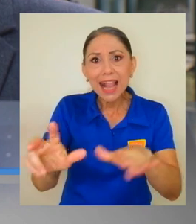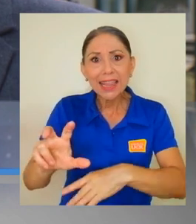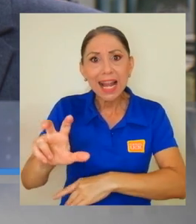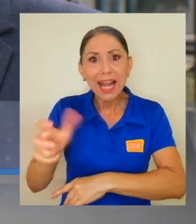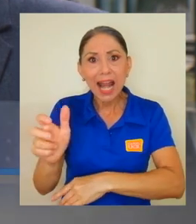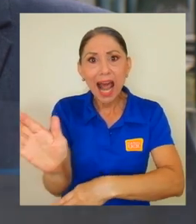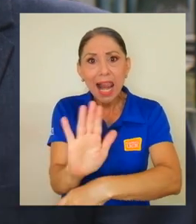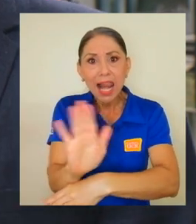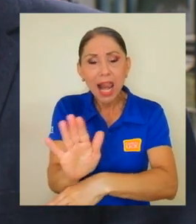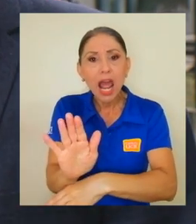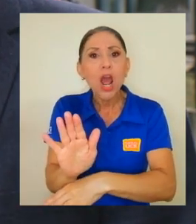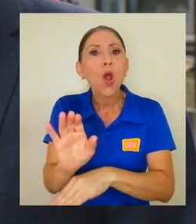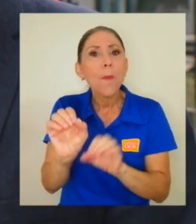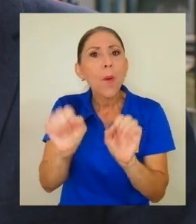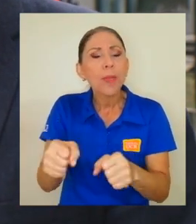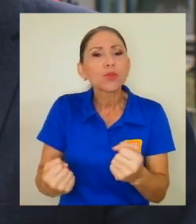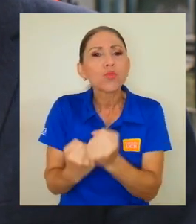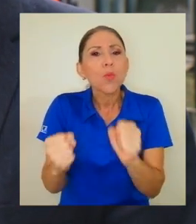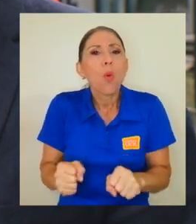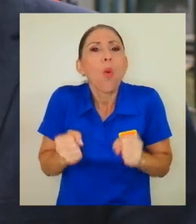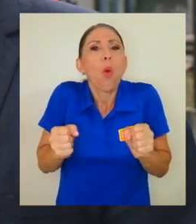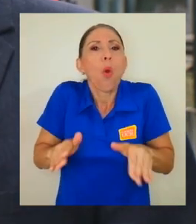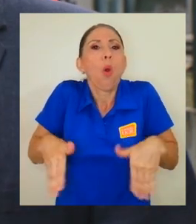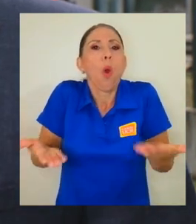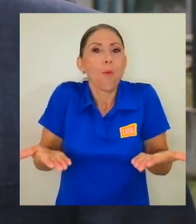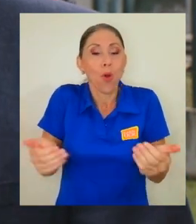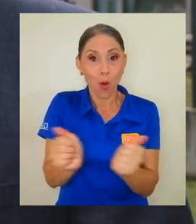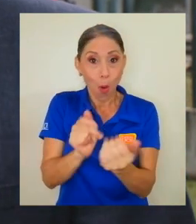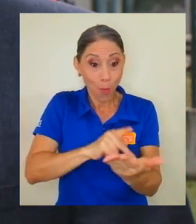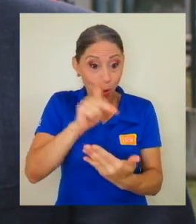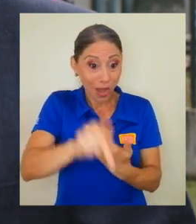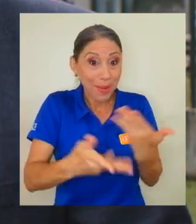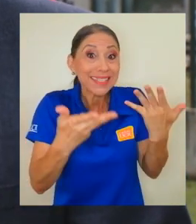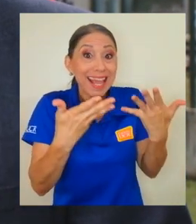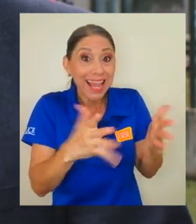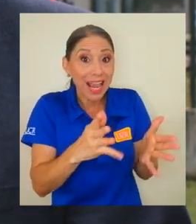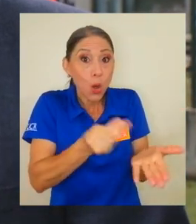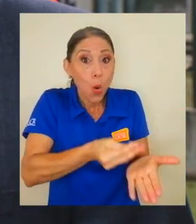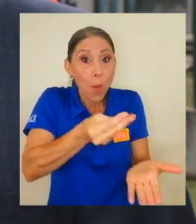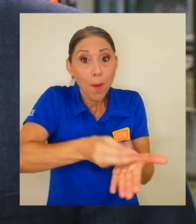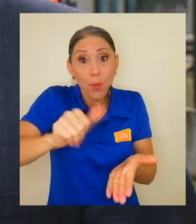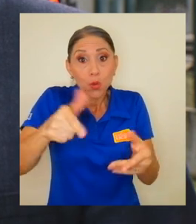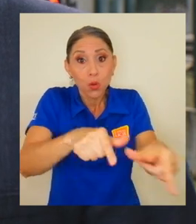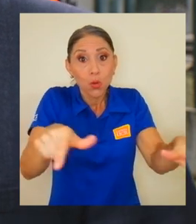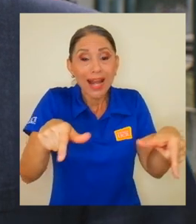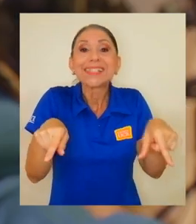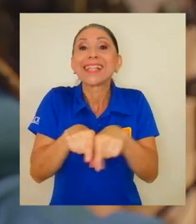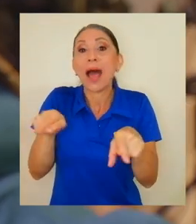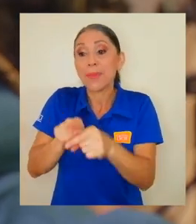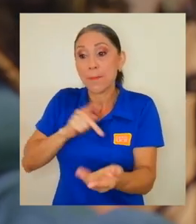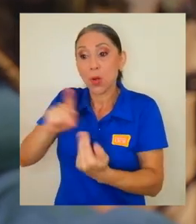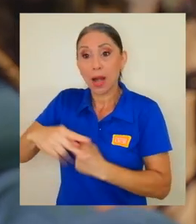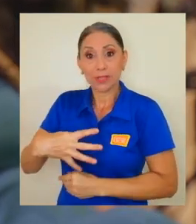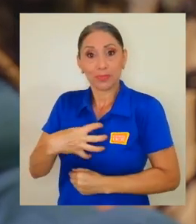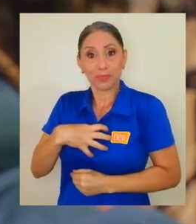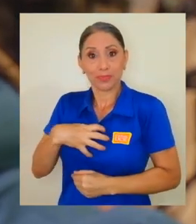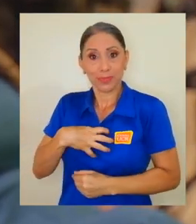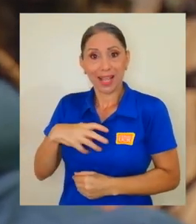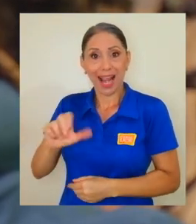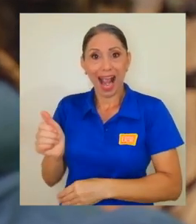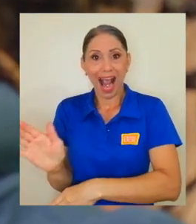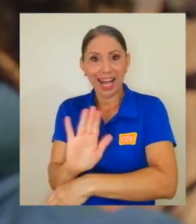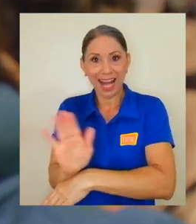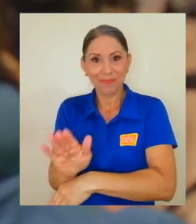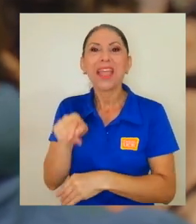nuevos formatos tanto de programación adquirida como de programación producida en el canal esos son algunos de los